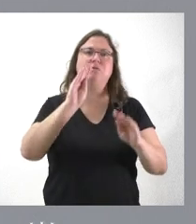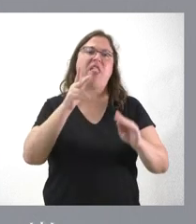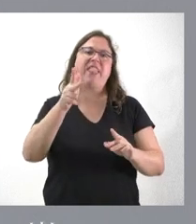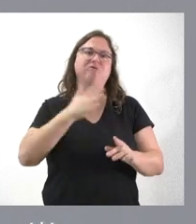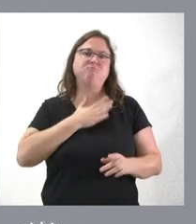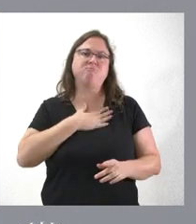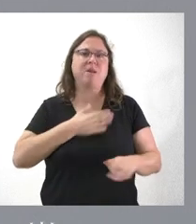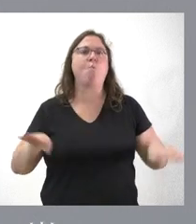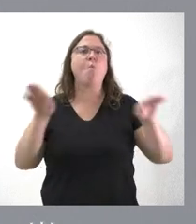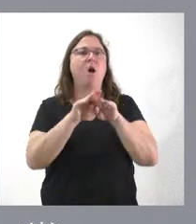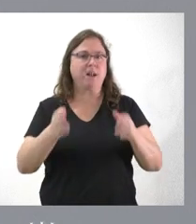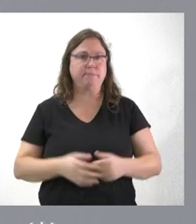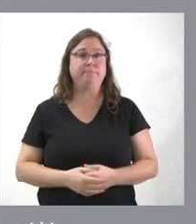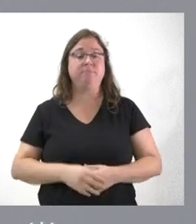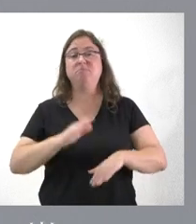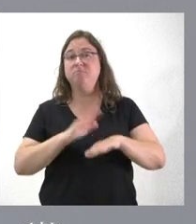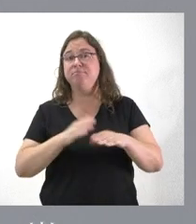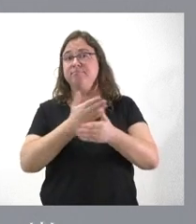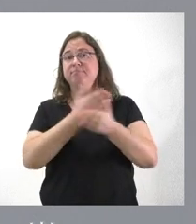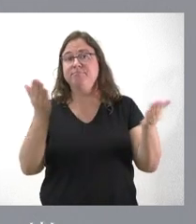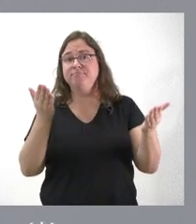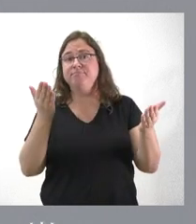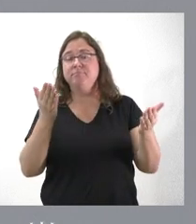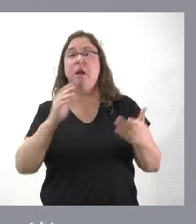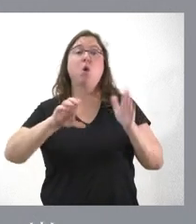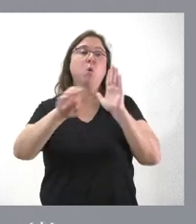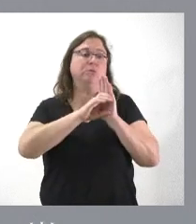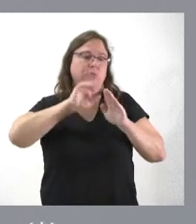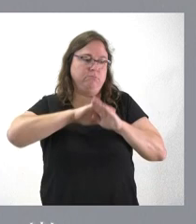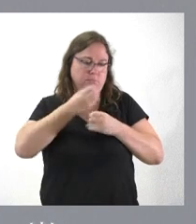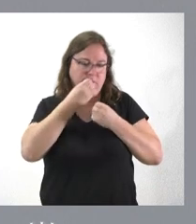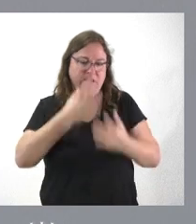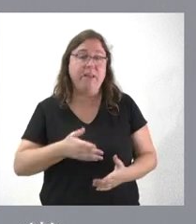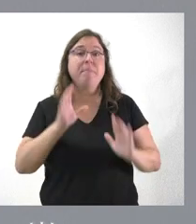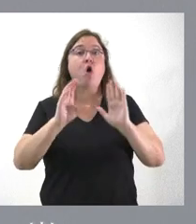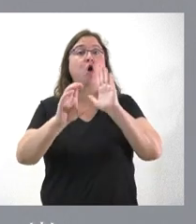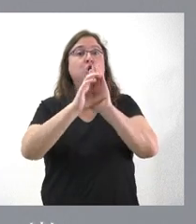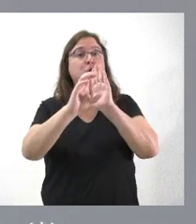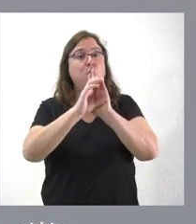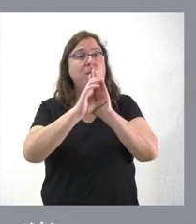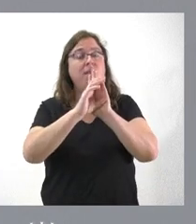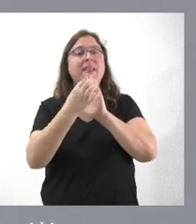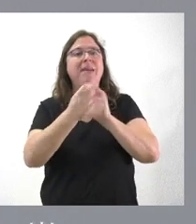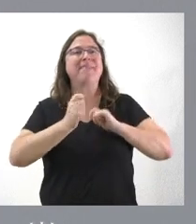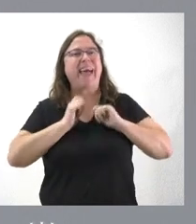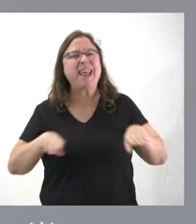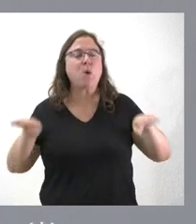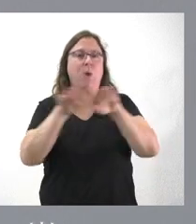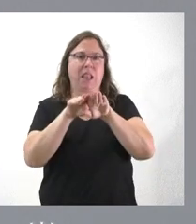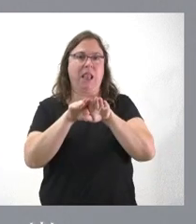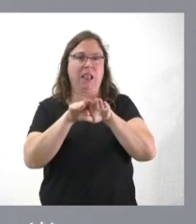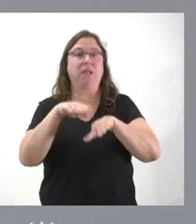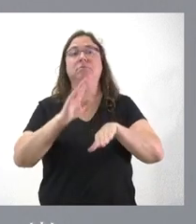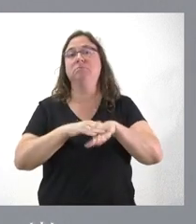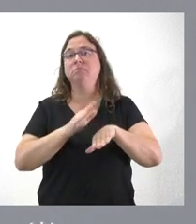condiciones de igualdad. Por los demás, que se aplique a la Constitución nos parece bien, pero la Constitución garantiza siempre la igualdad. Y, por tanto,